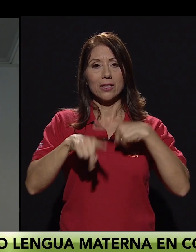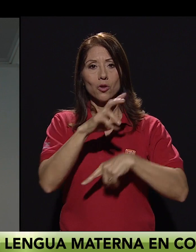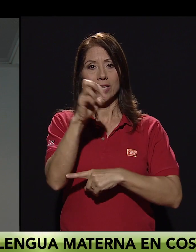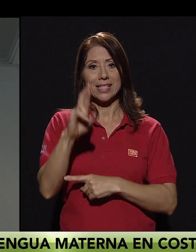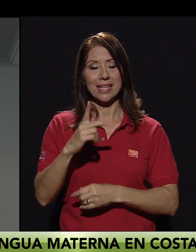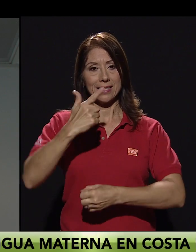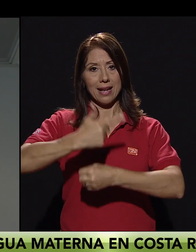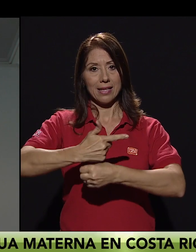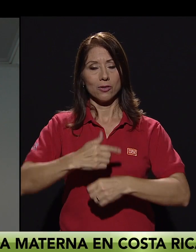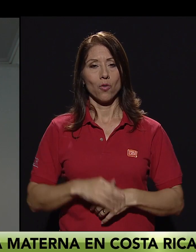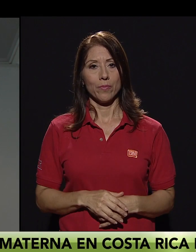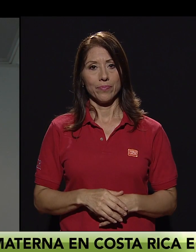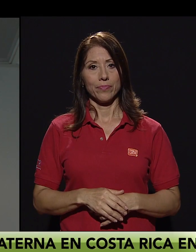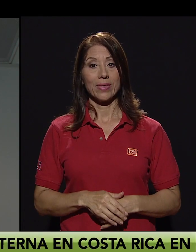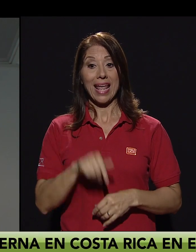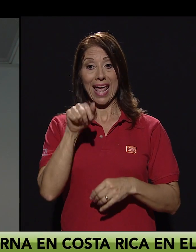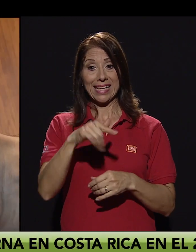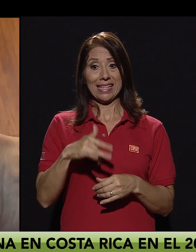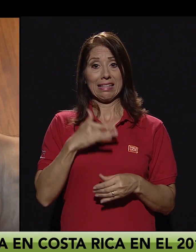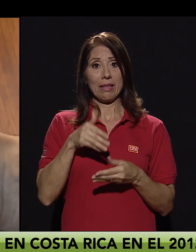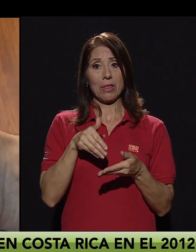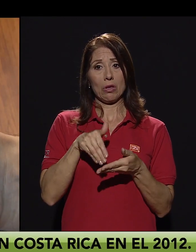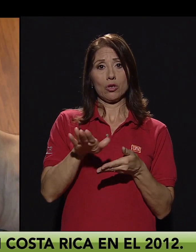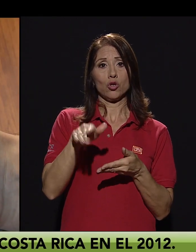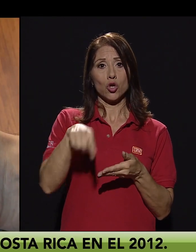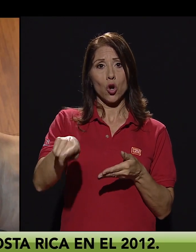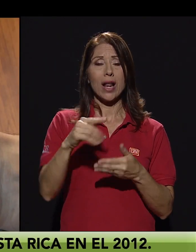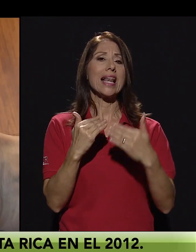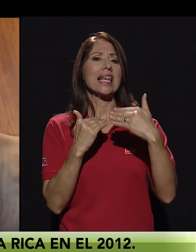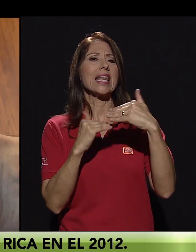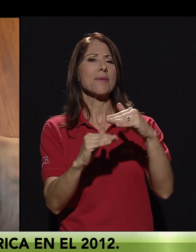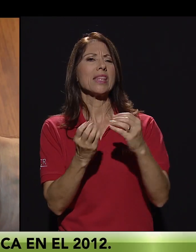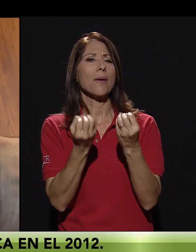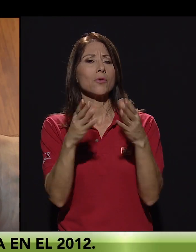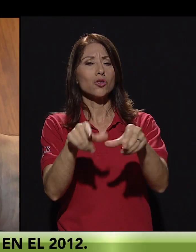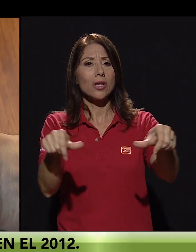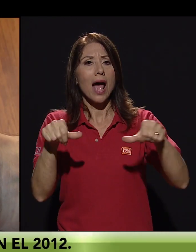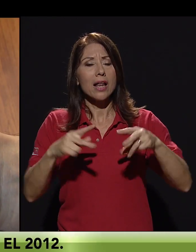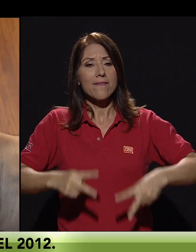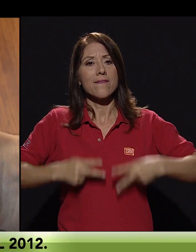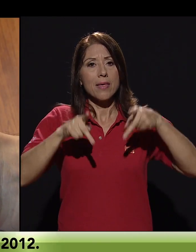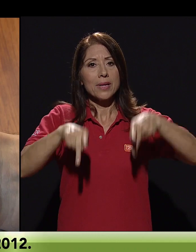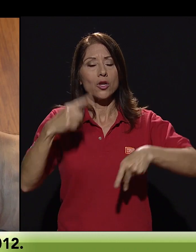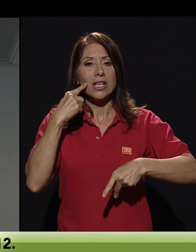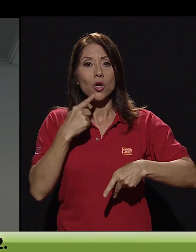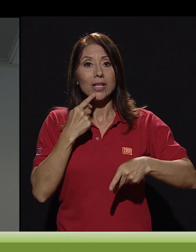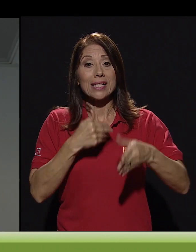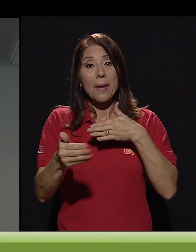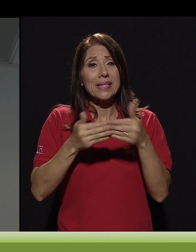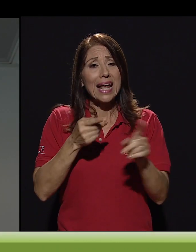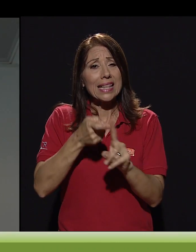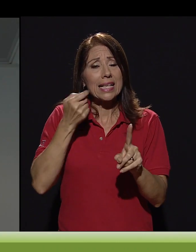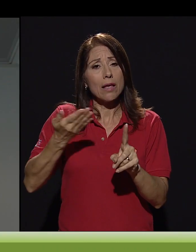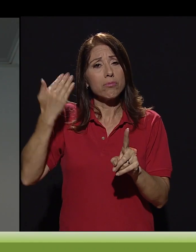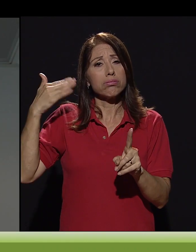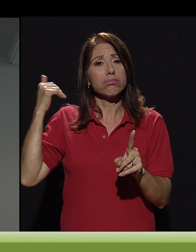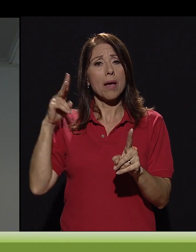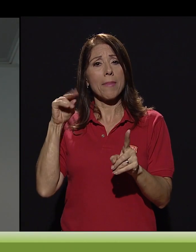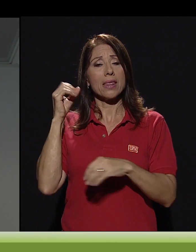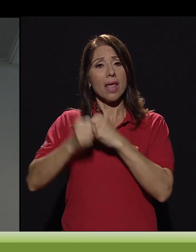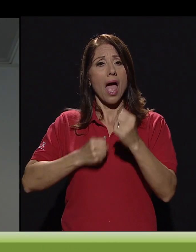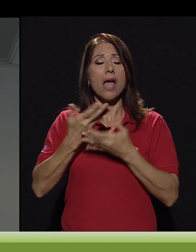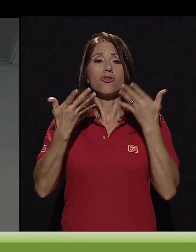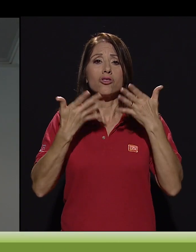costarricense, lesco. Esta exclusión limita muchos ámbitos de las vidas de las personas sordas, a pesar de que desde hace 20